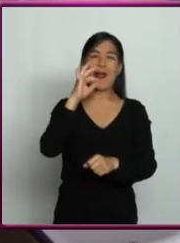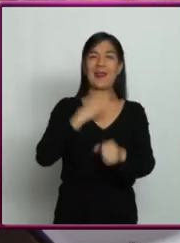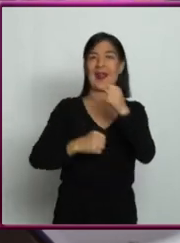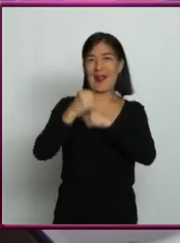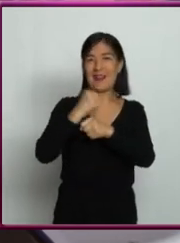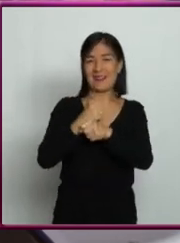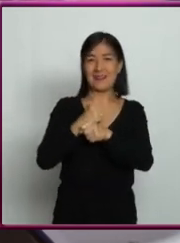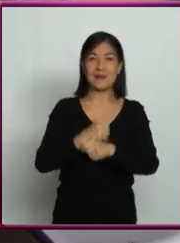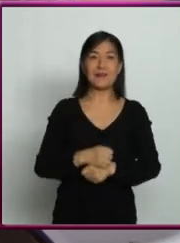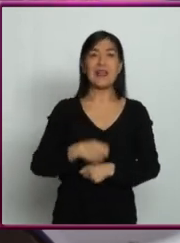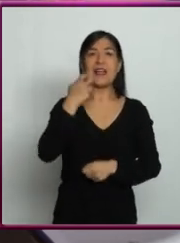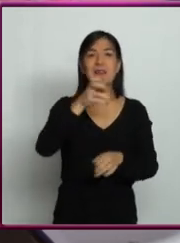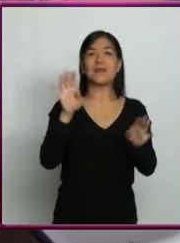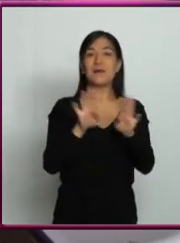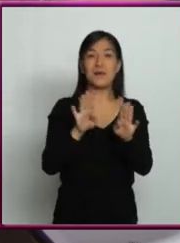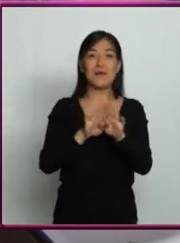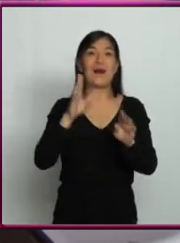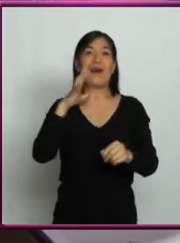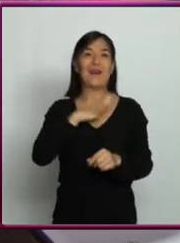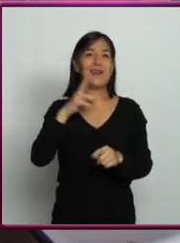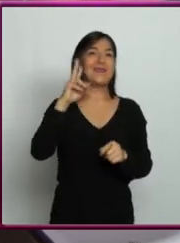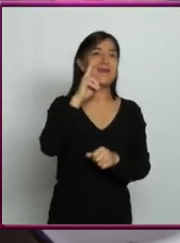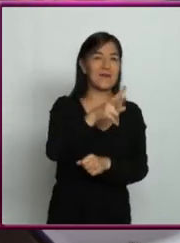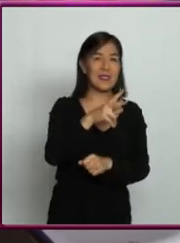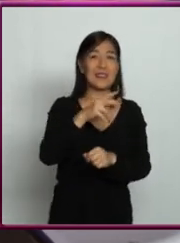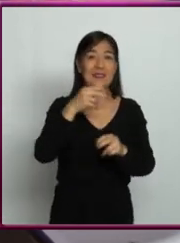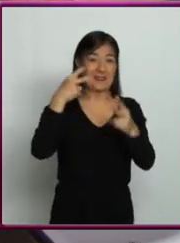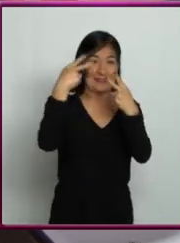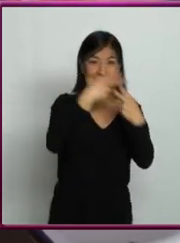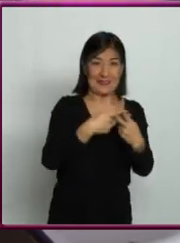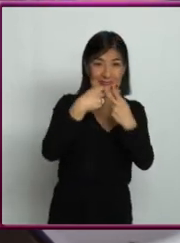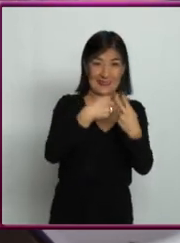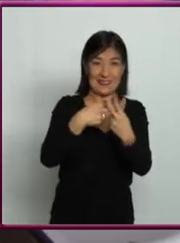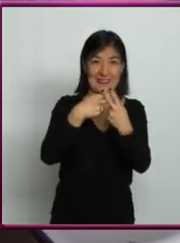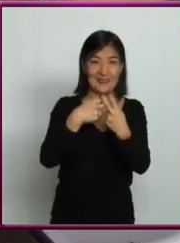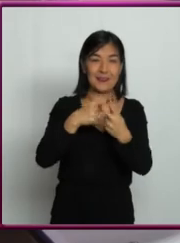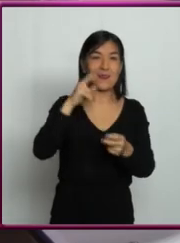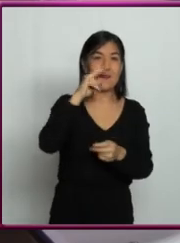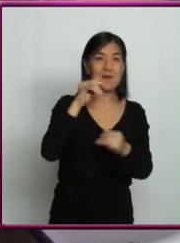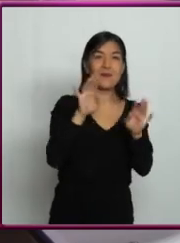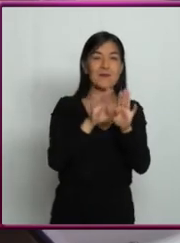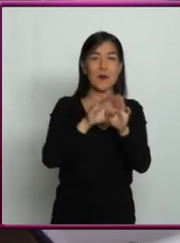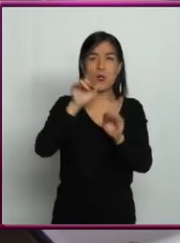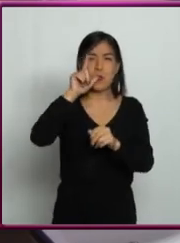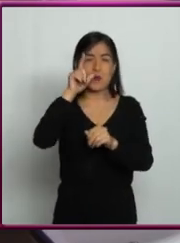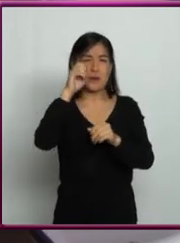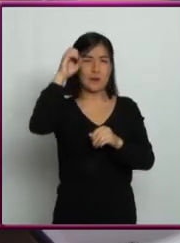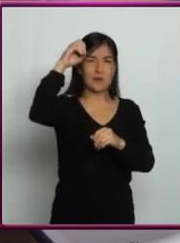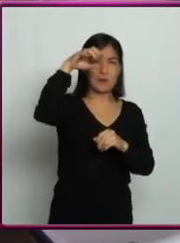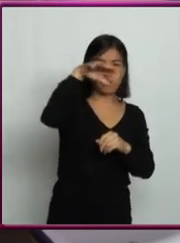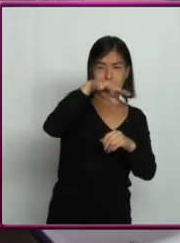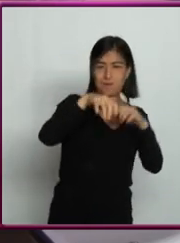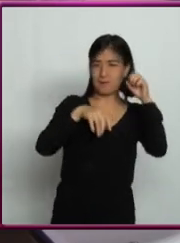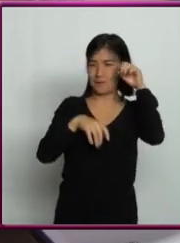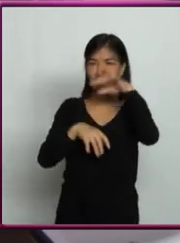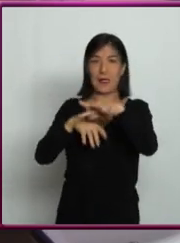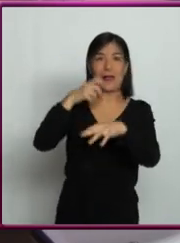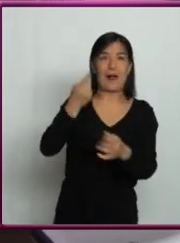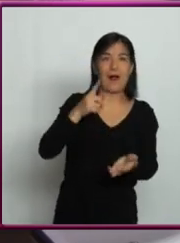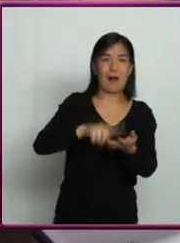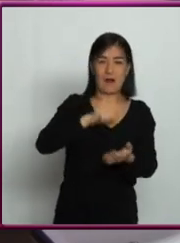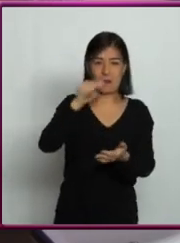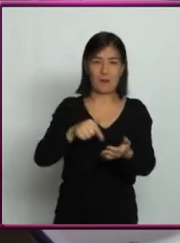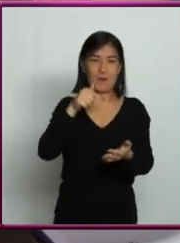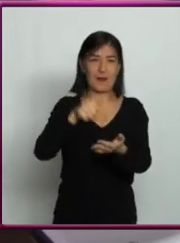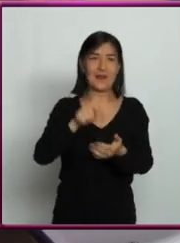lo que teníamos es que solamente podíamos ver que había unas estrellas que emitían mucha luz en un espacio que